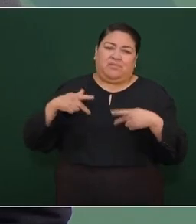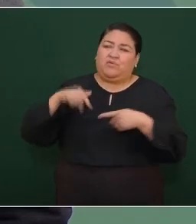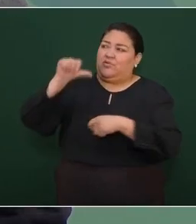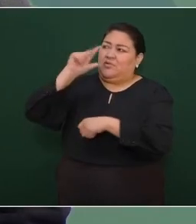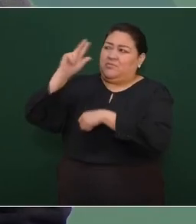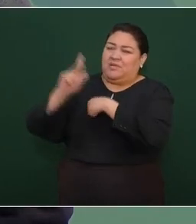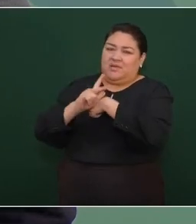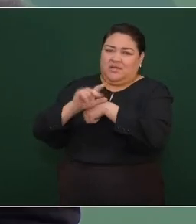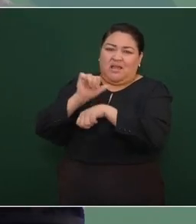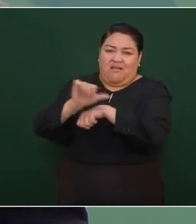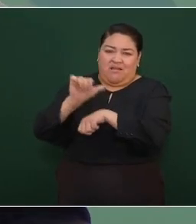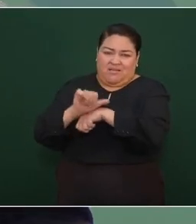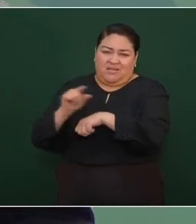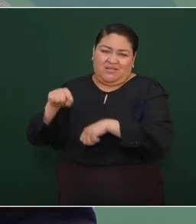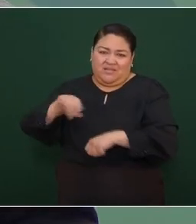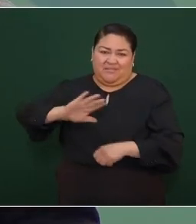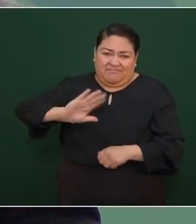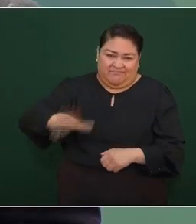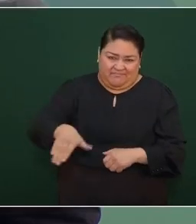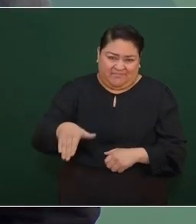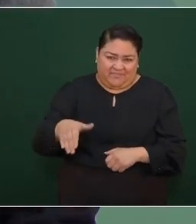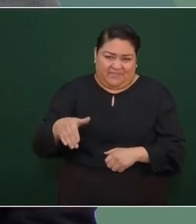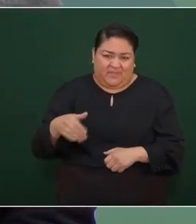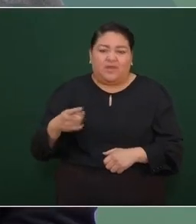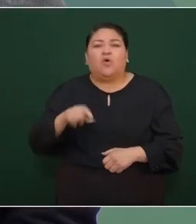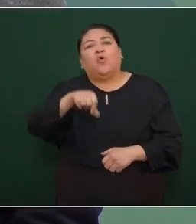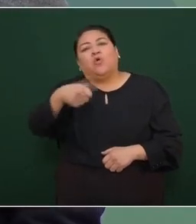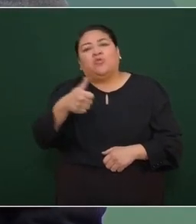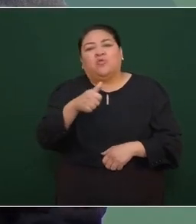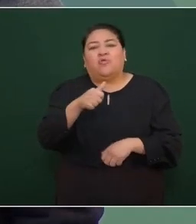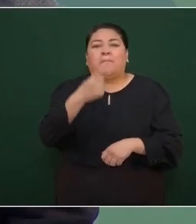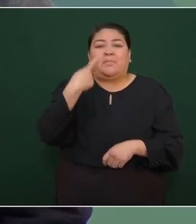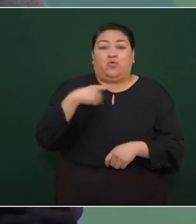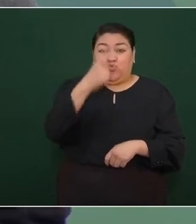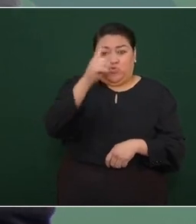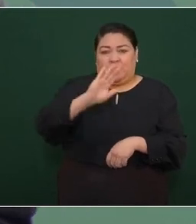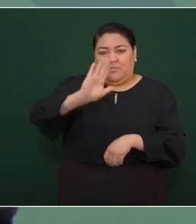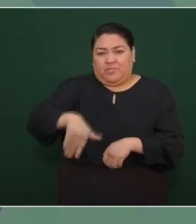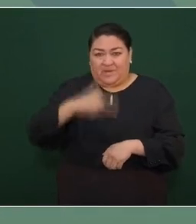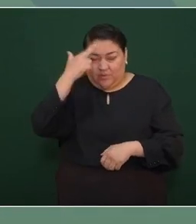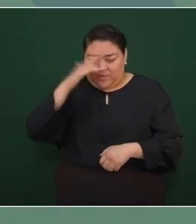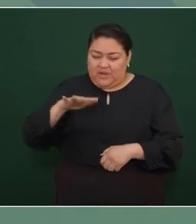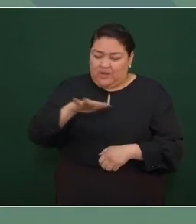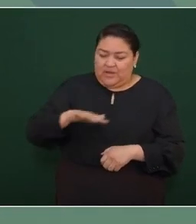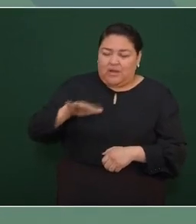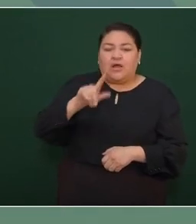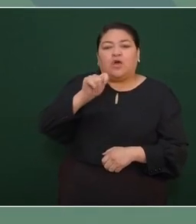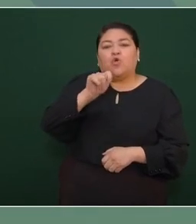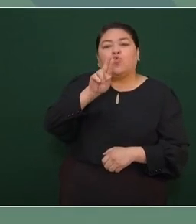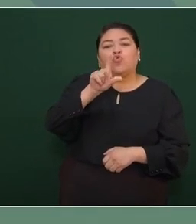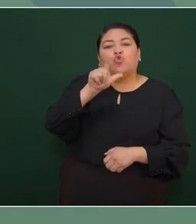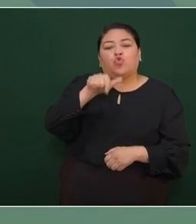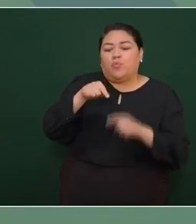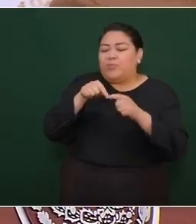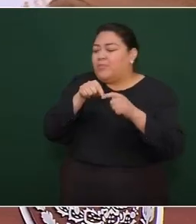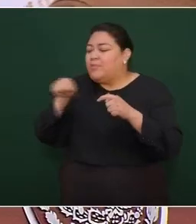y un mexicano en el tramo de Tulum a Playa